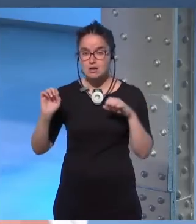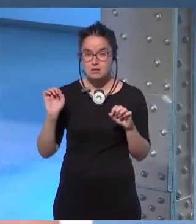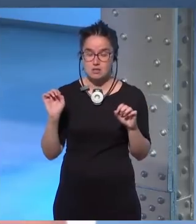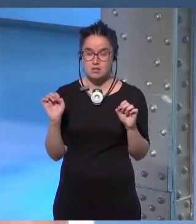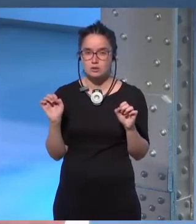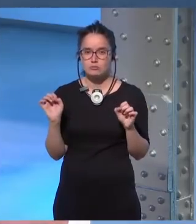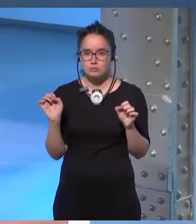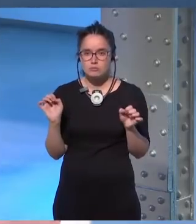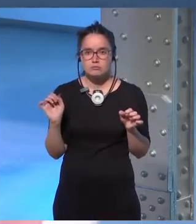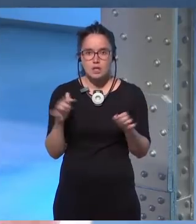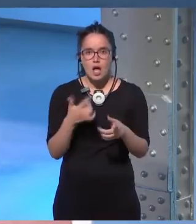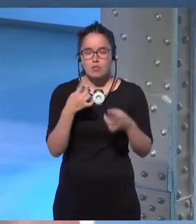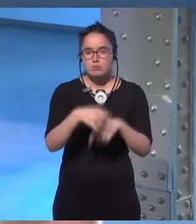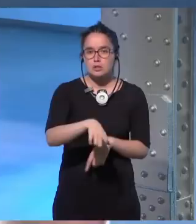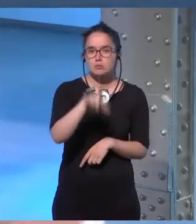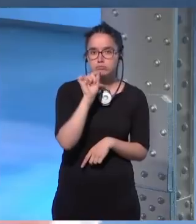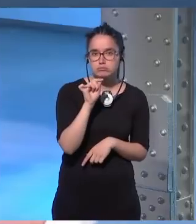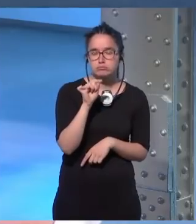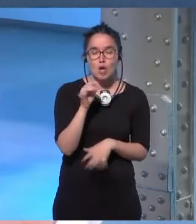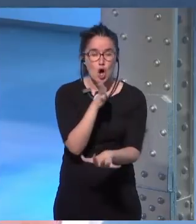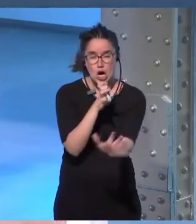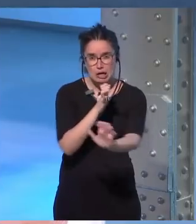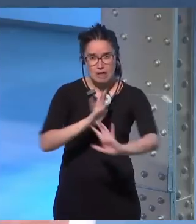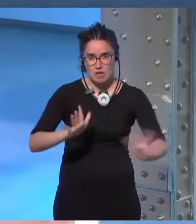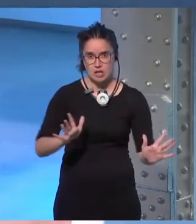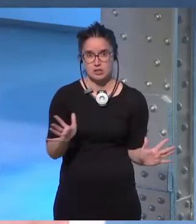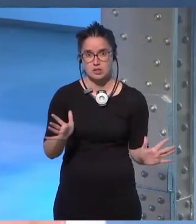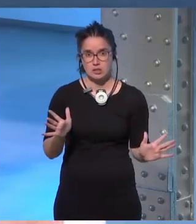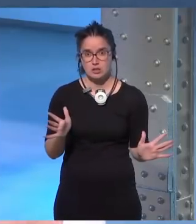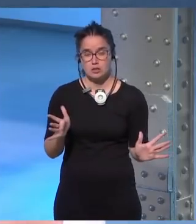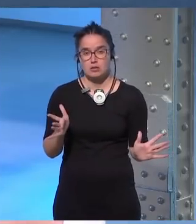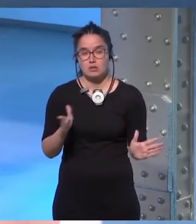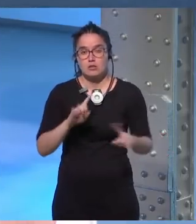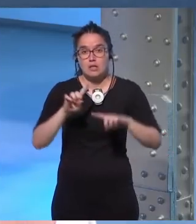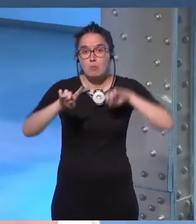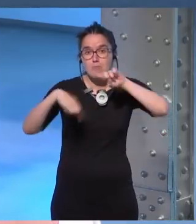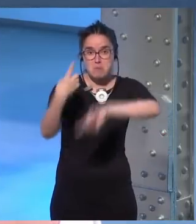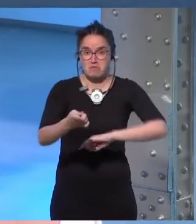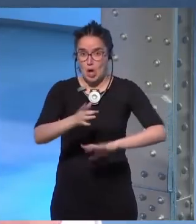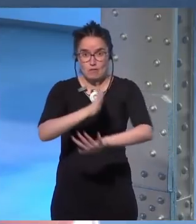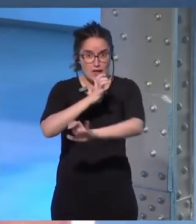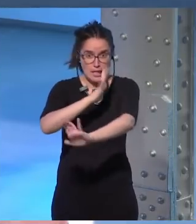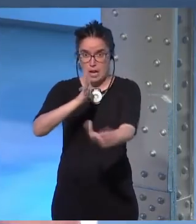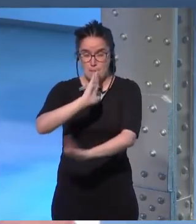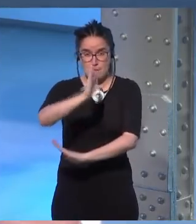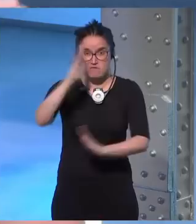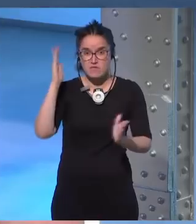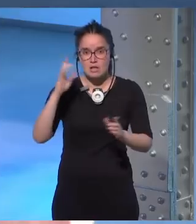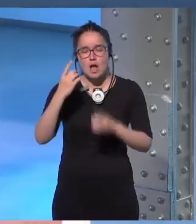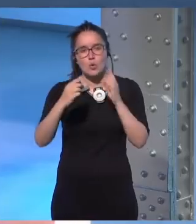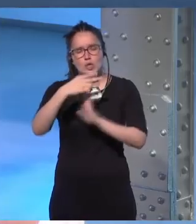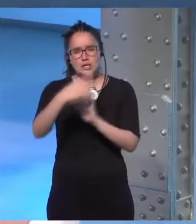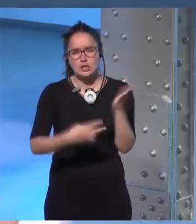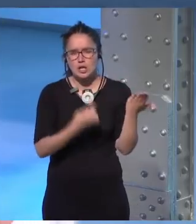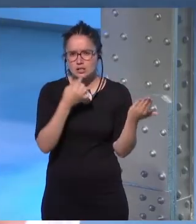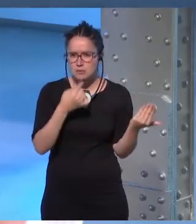que toman decisiones horribles para ellos que tienen consecuencias nefastas y había lectoras